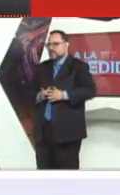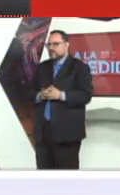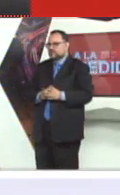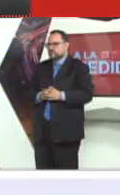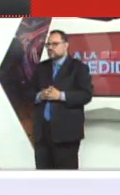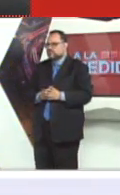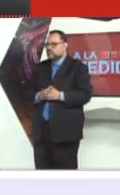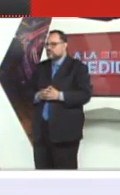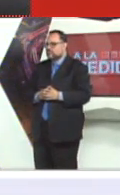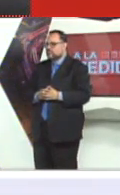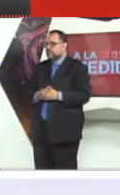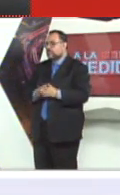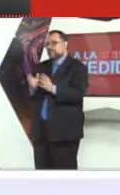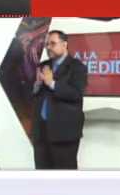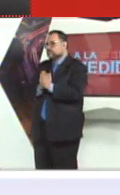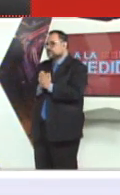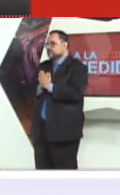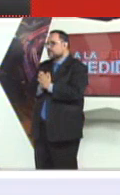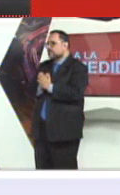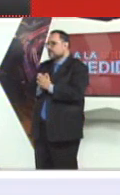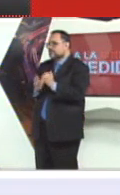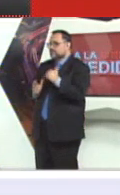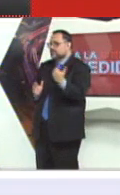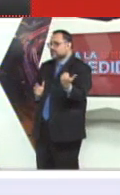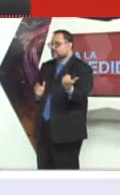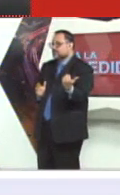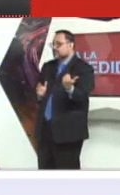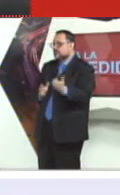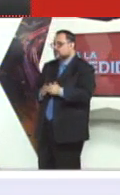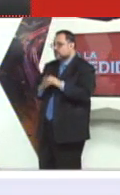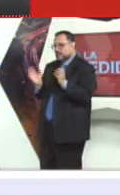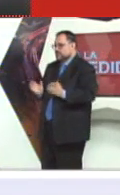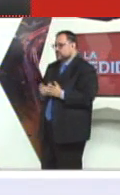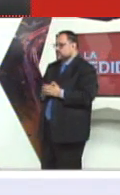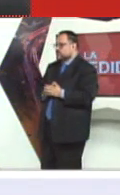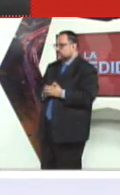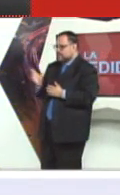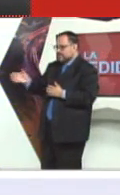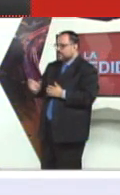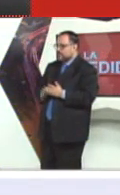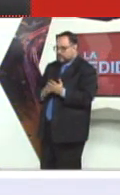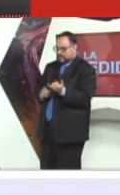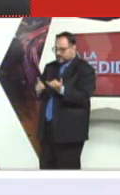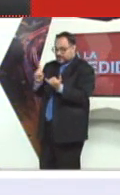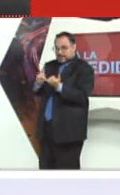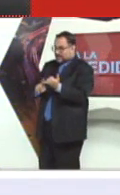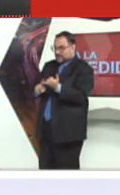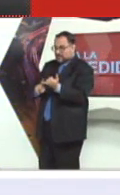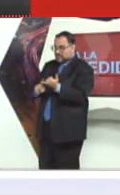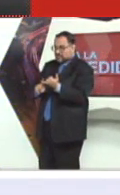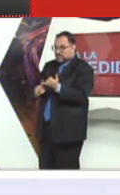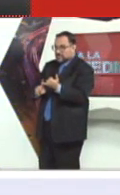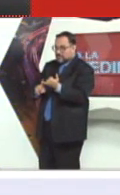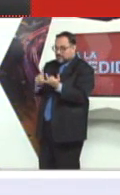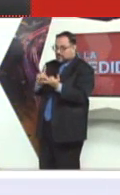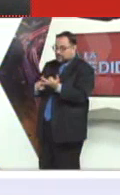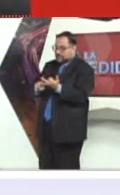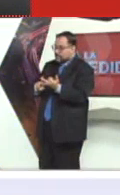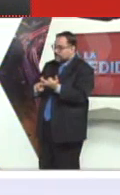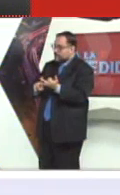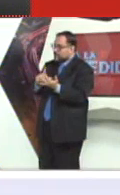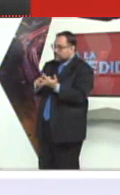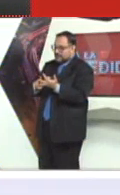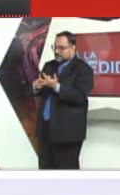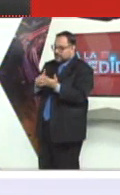lo voy a hablar, digamos, con un poco de propiedad y por eso mencionaba 26 años a los cuales, entre otras cosas, me he dedicado a la docencia. Nivel preprimario,